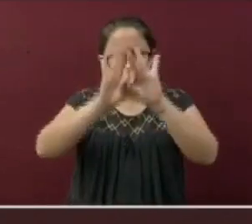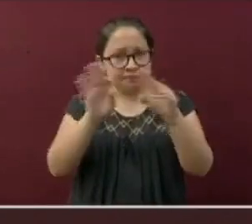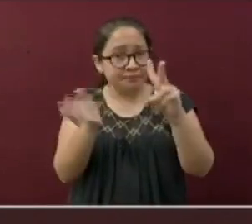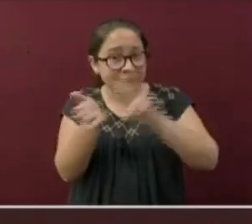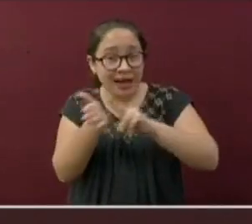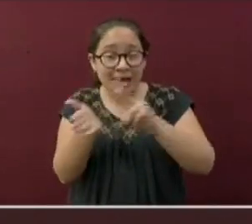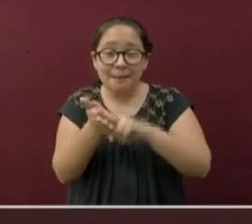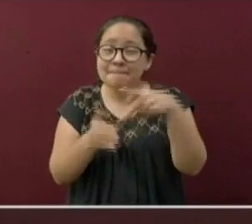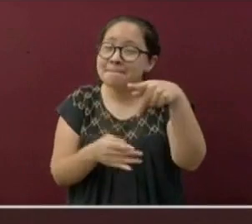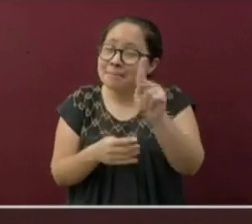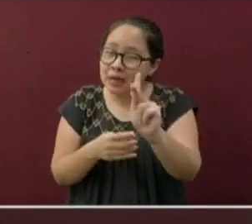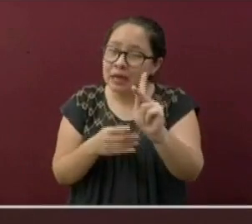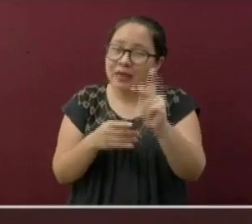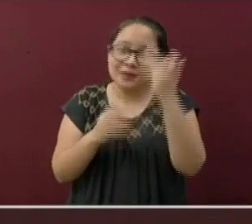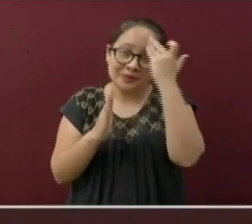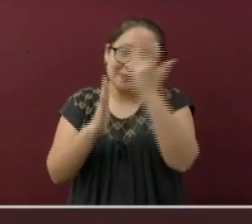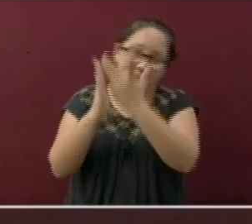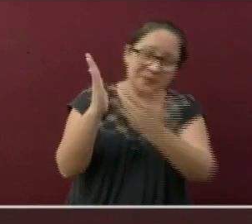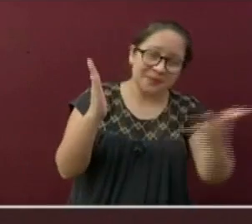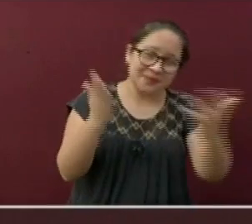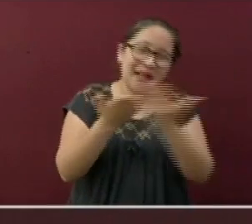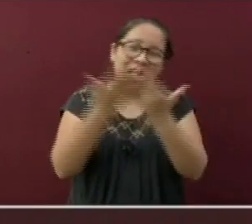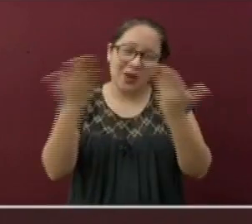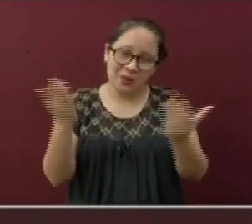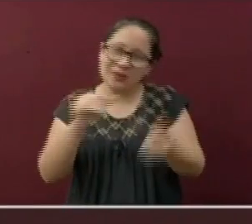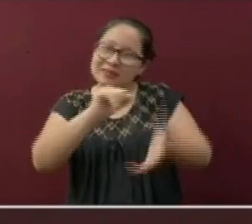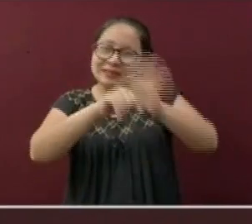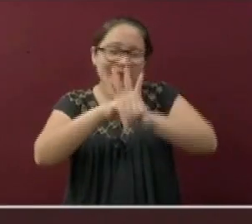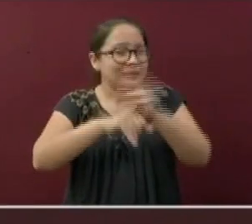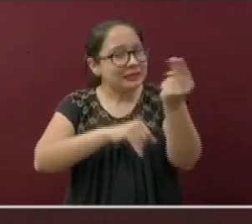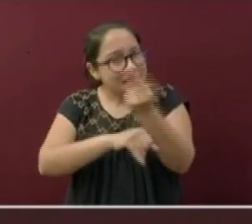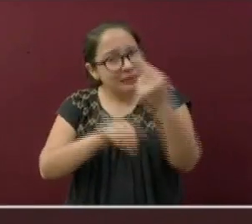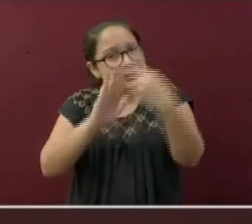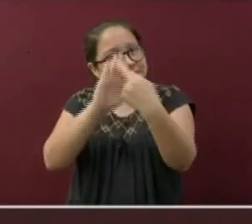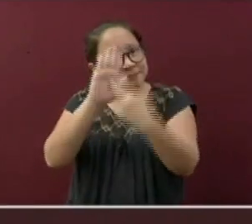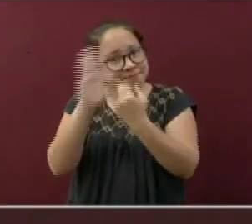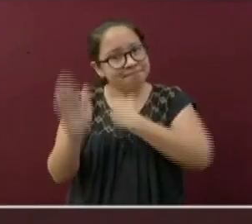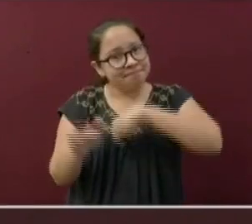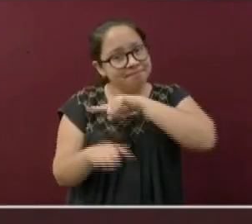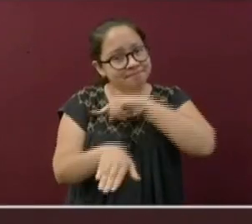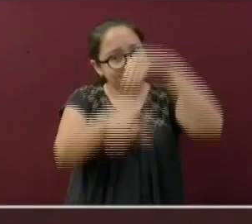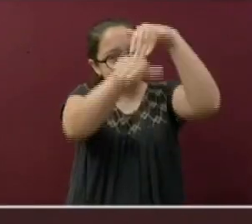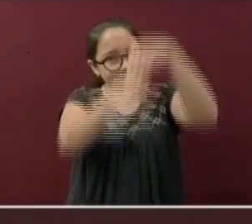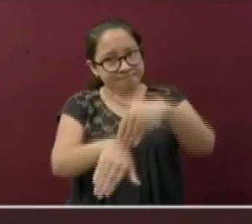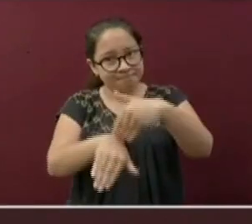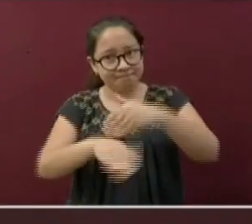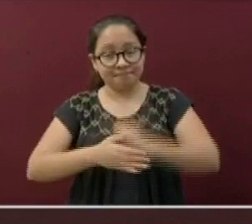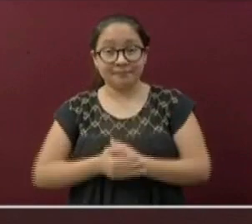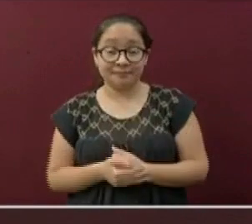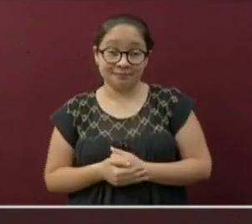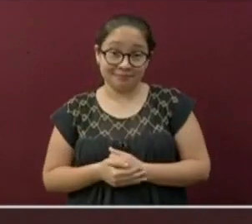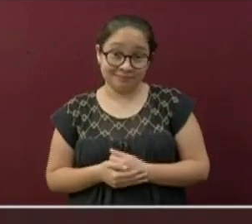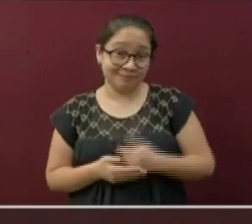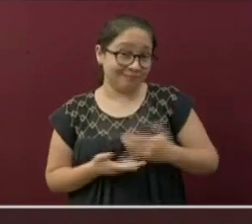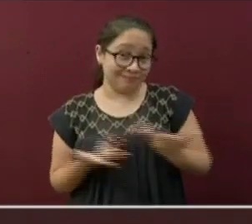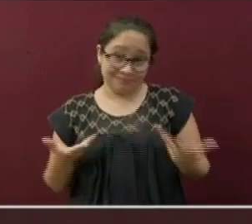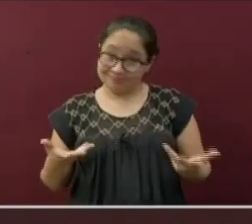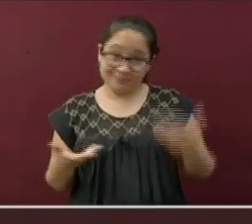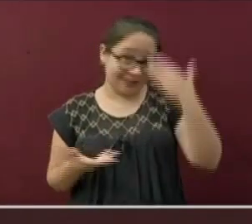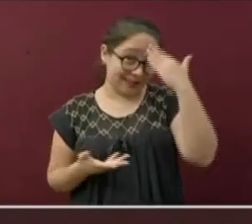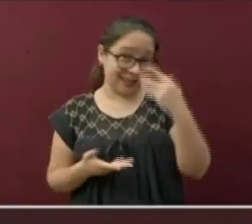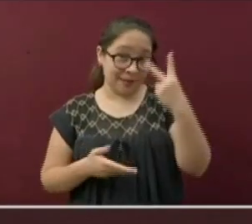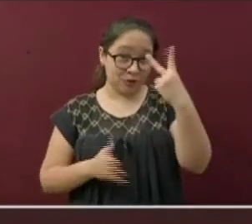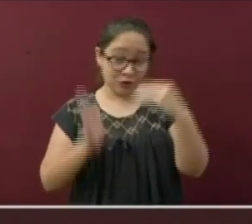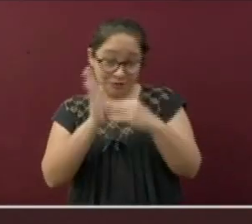Pero en esta temporada debemos ajustarnos a las medidas sanitarias. Esta pandemia nos ha